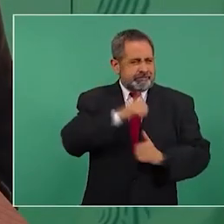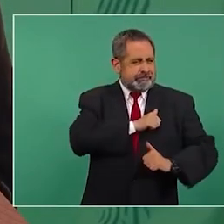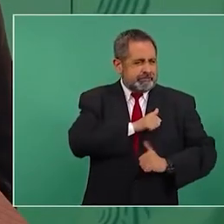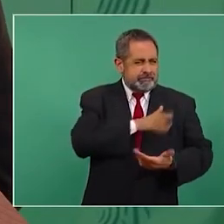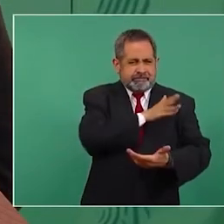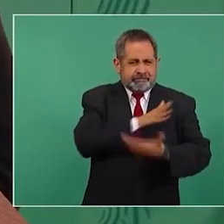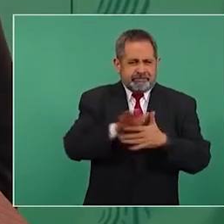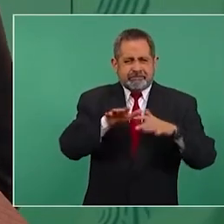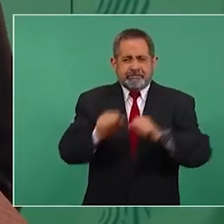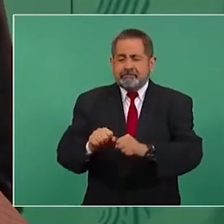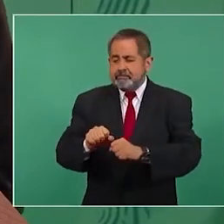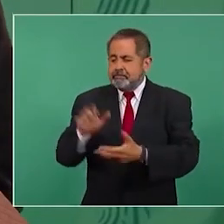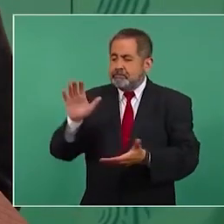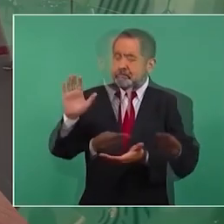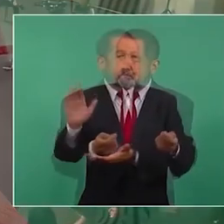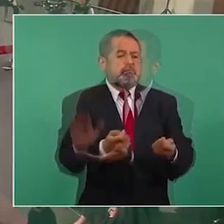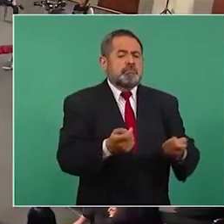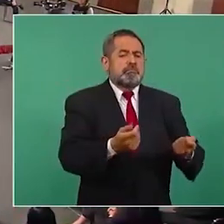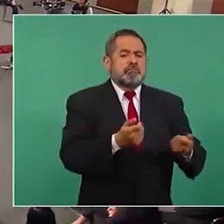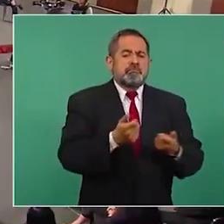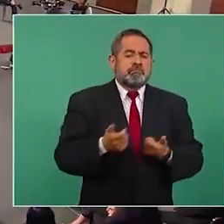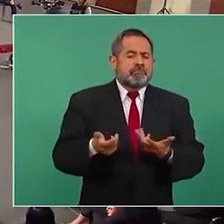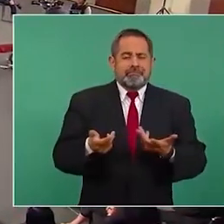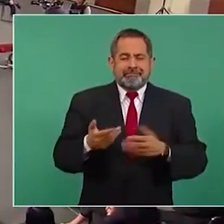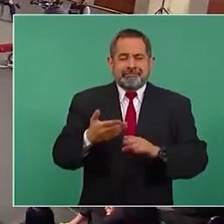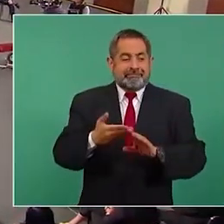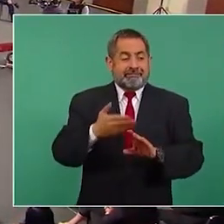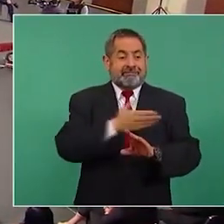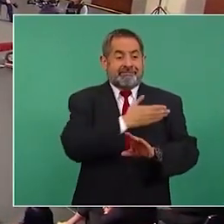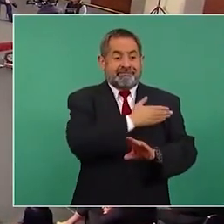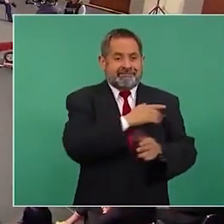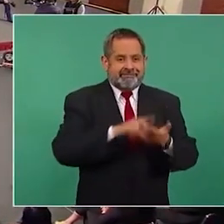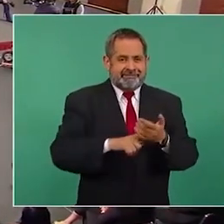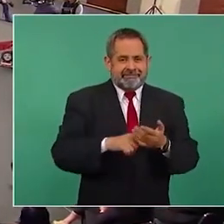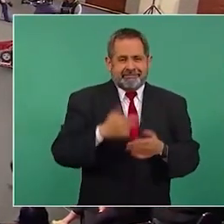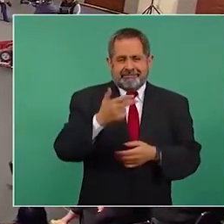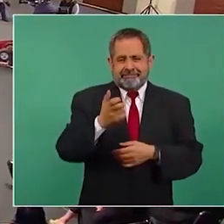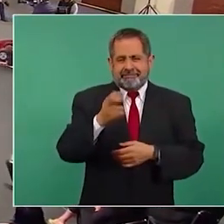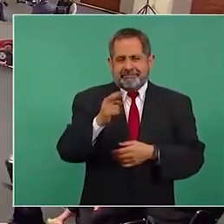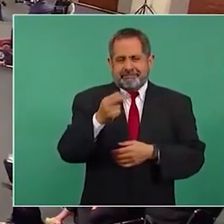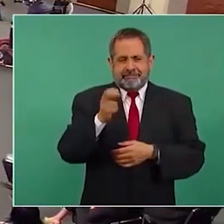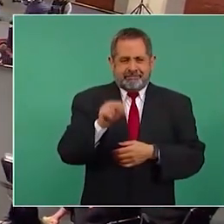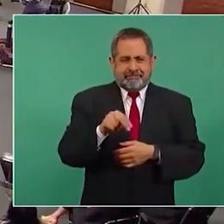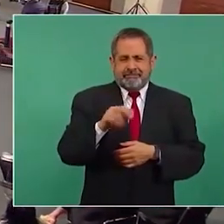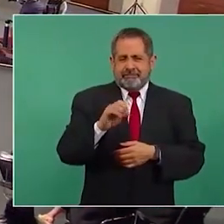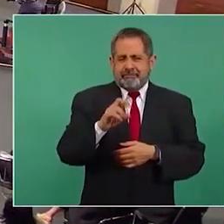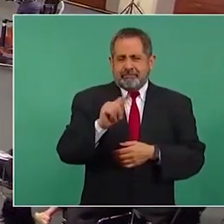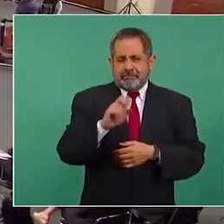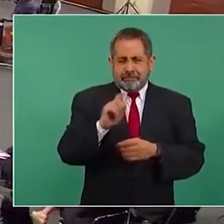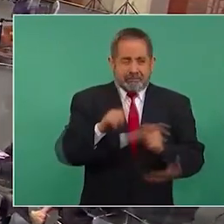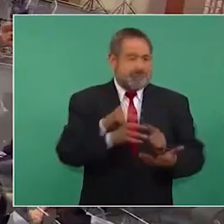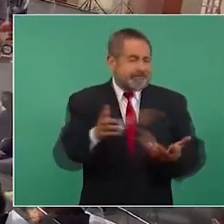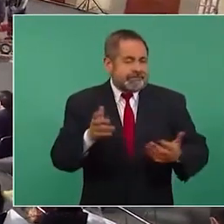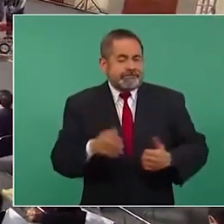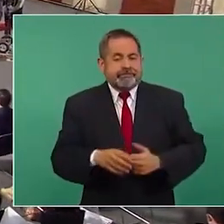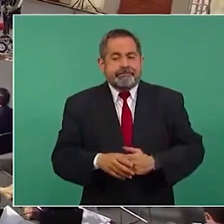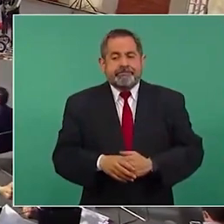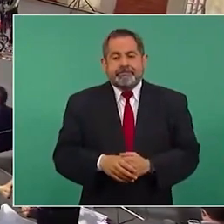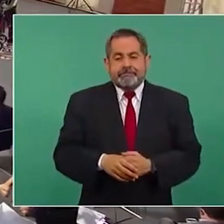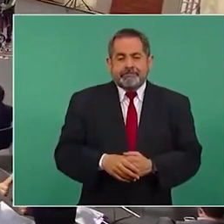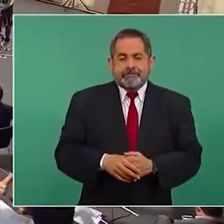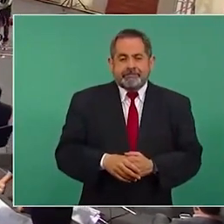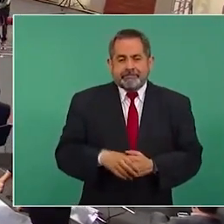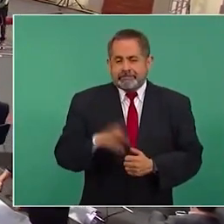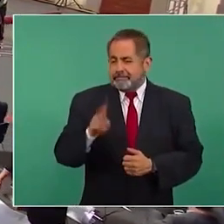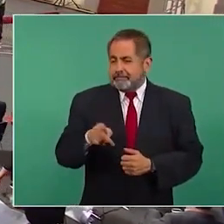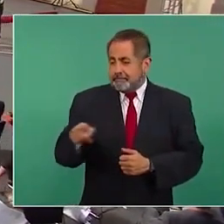la conquista, fue muy poco, porque Cortés había quedado en alguna parte, y ya